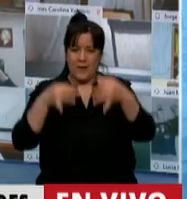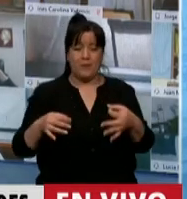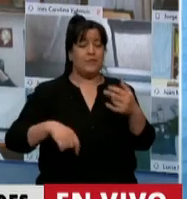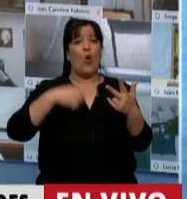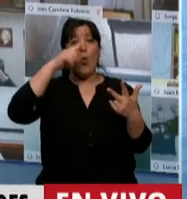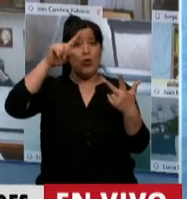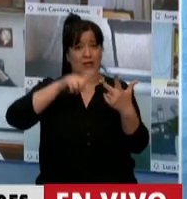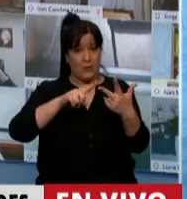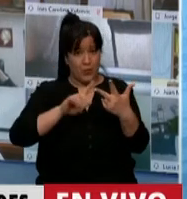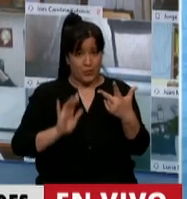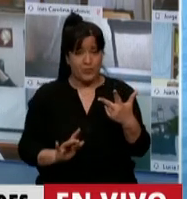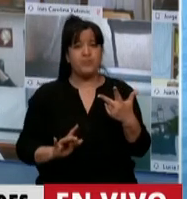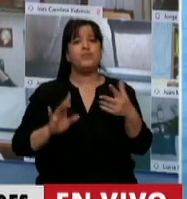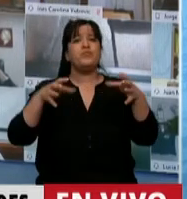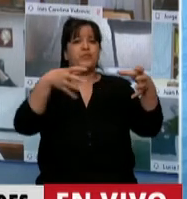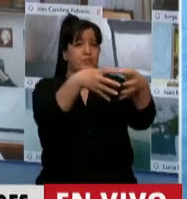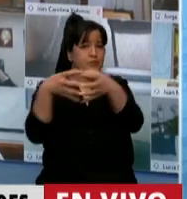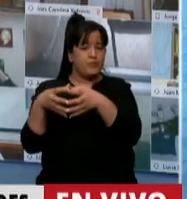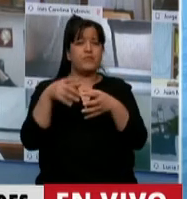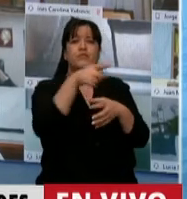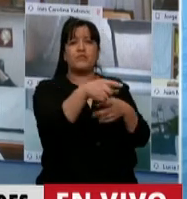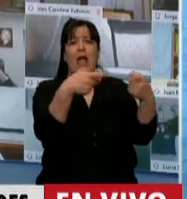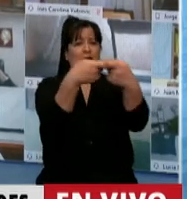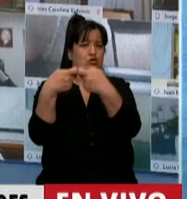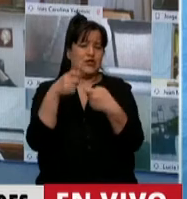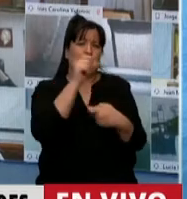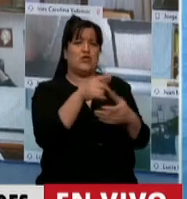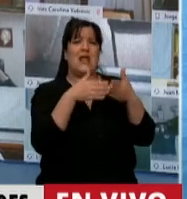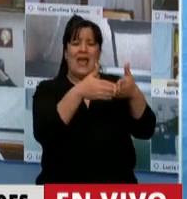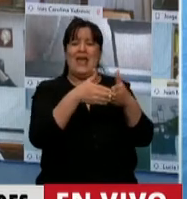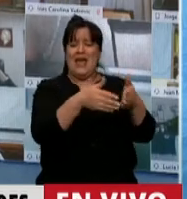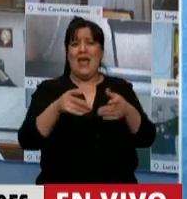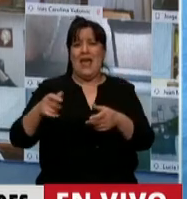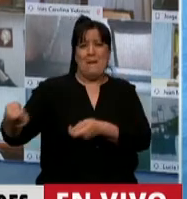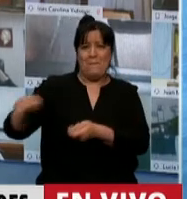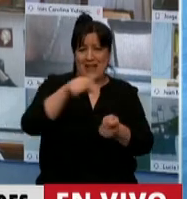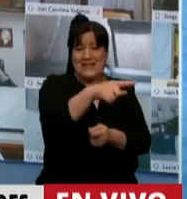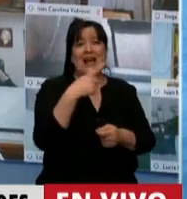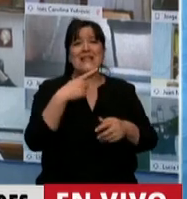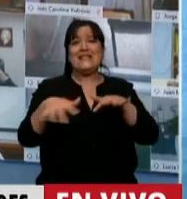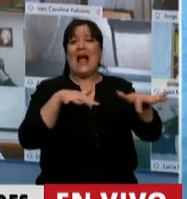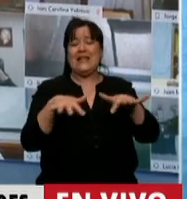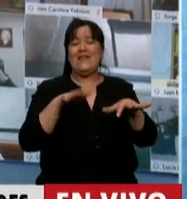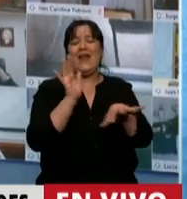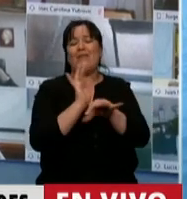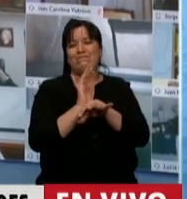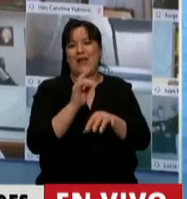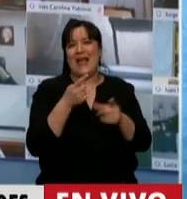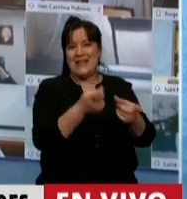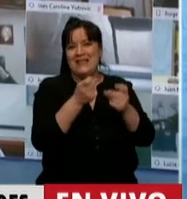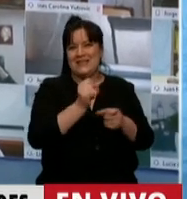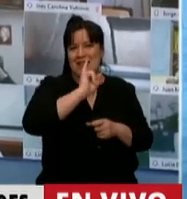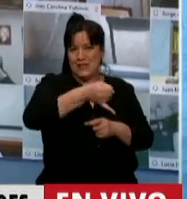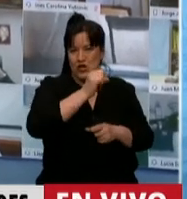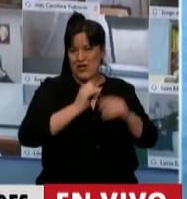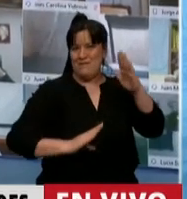las cámaras patronales de la pesca han logrado que se declare la pesca como actividad esencial y por lo